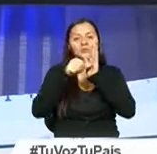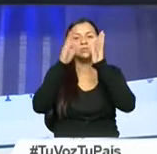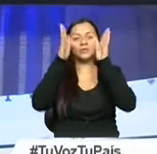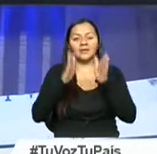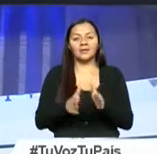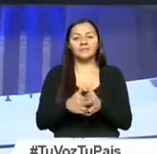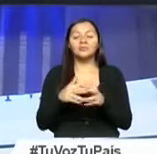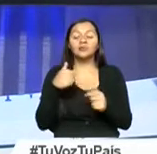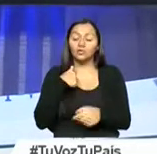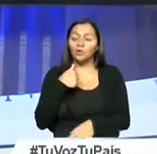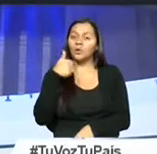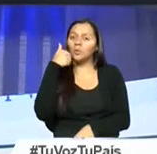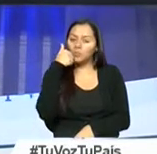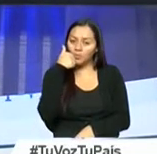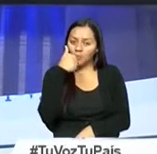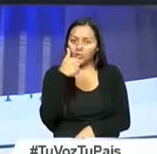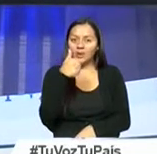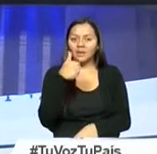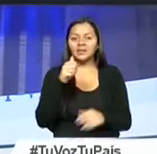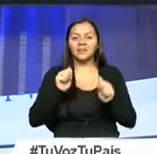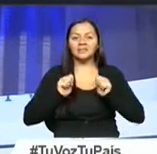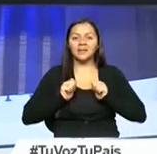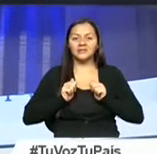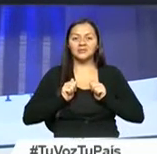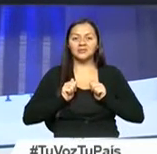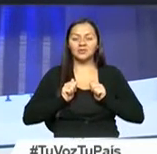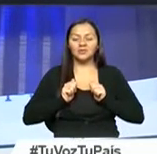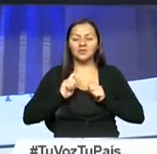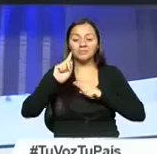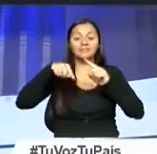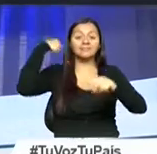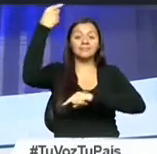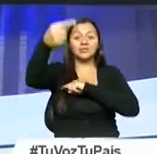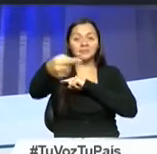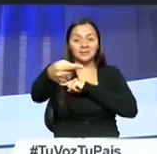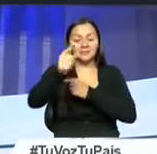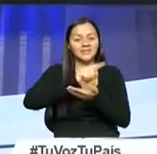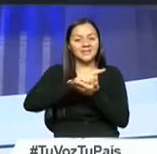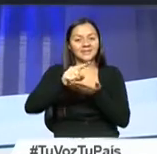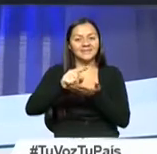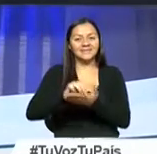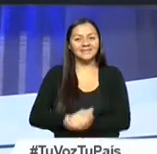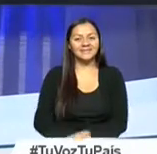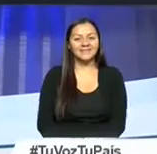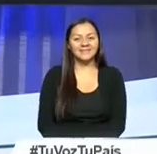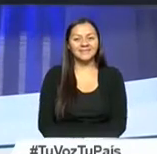Me despido deseándole un excelente feriado y nos encontraremos nuevamente la próxima semana.